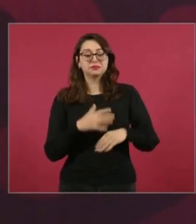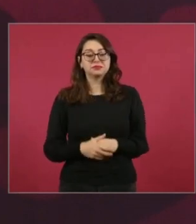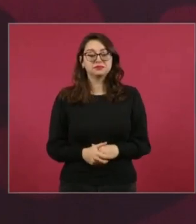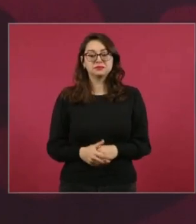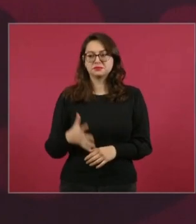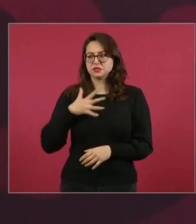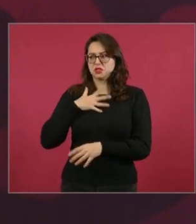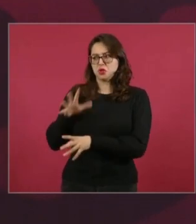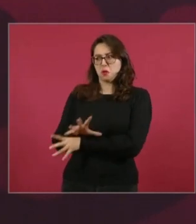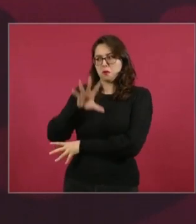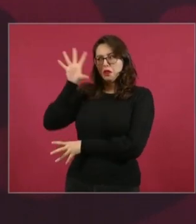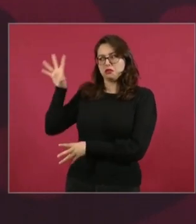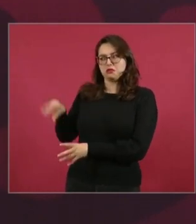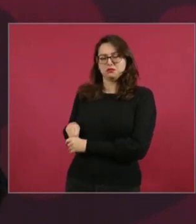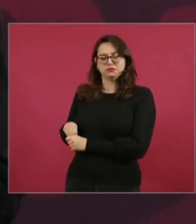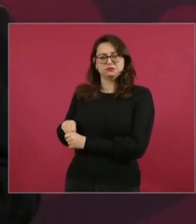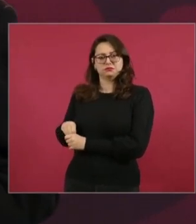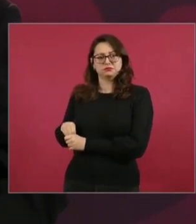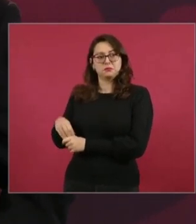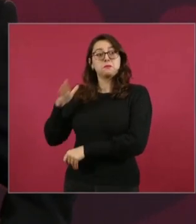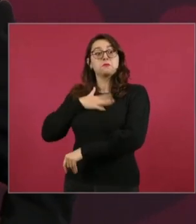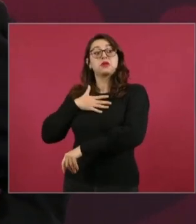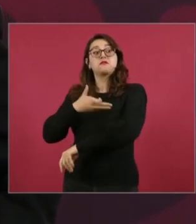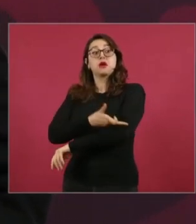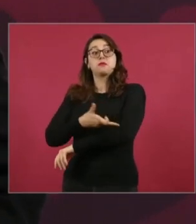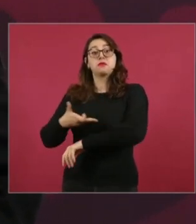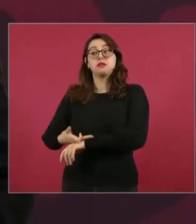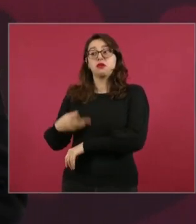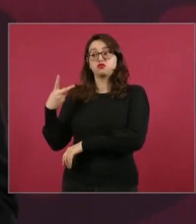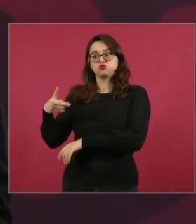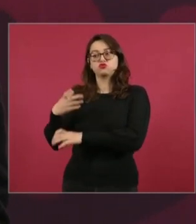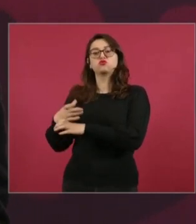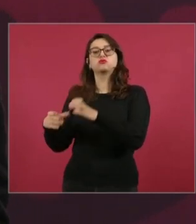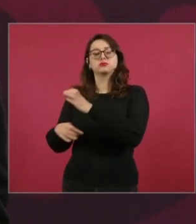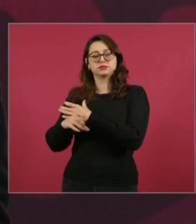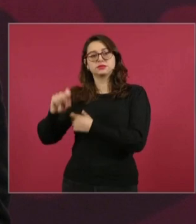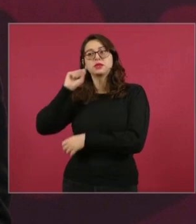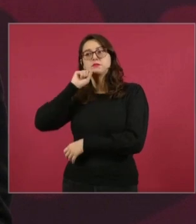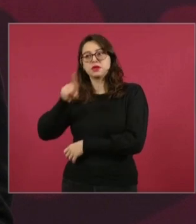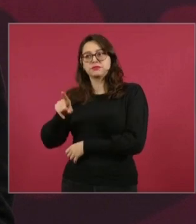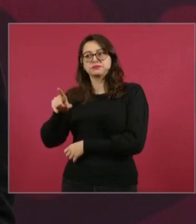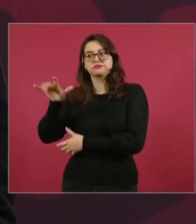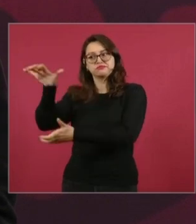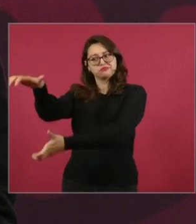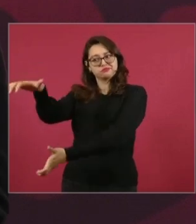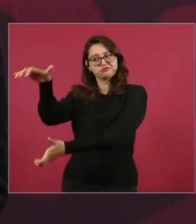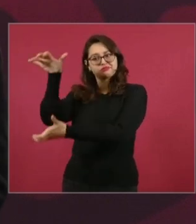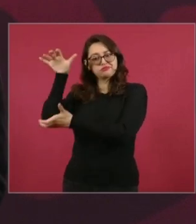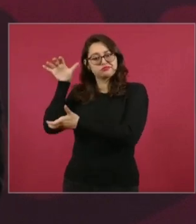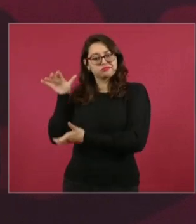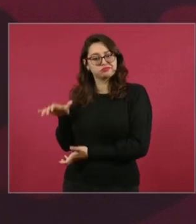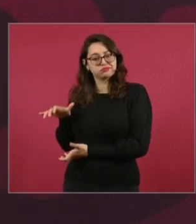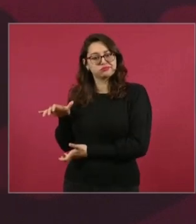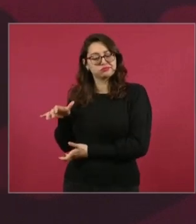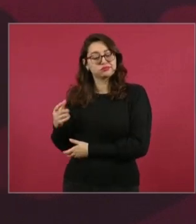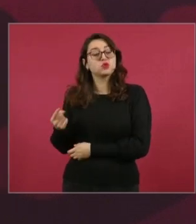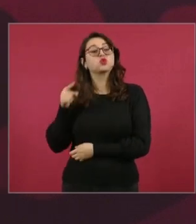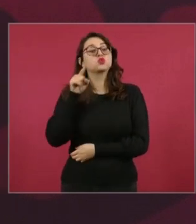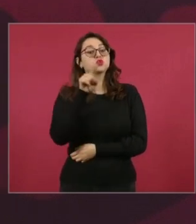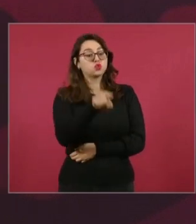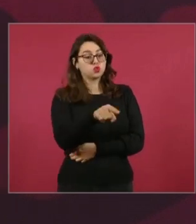me va a dar,